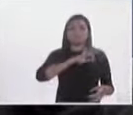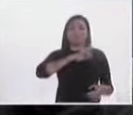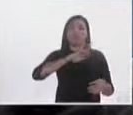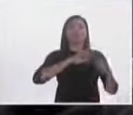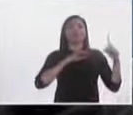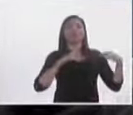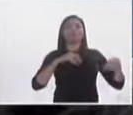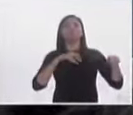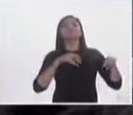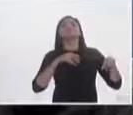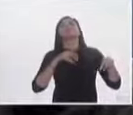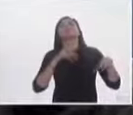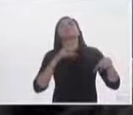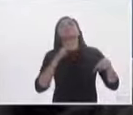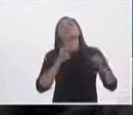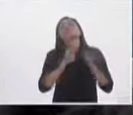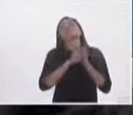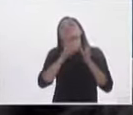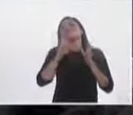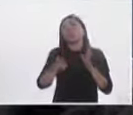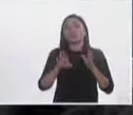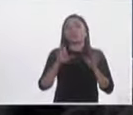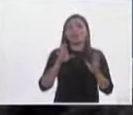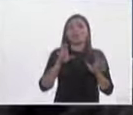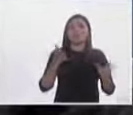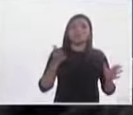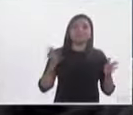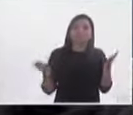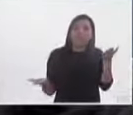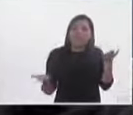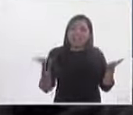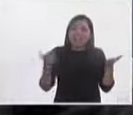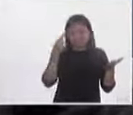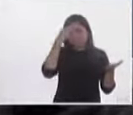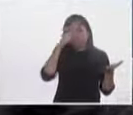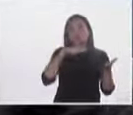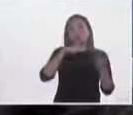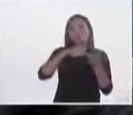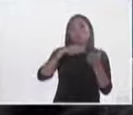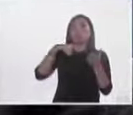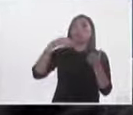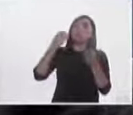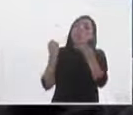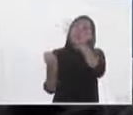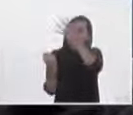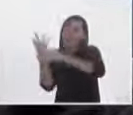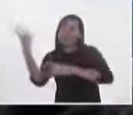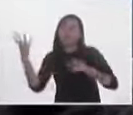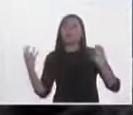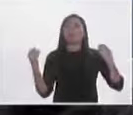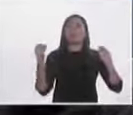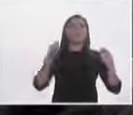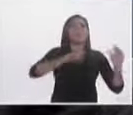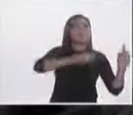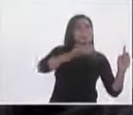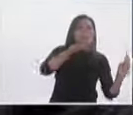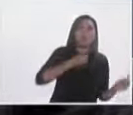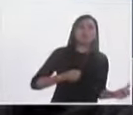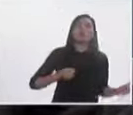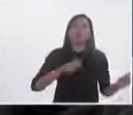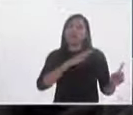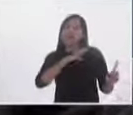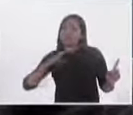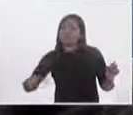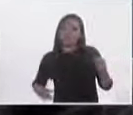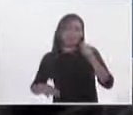procurar un, digamos, un equilibrio de los intereses de los nuevos y de los viejos candidatos, los candidatos, digamos, de nuevo